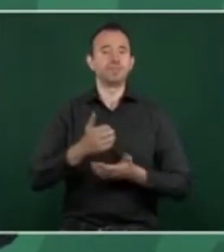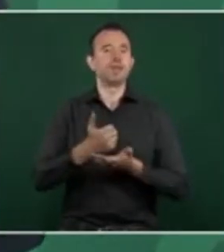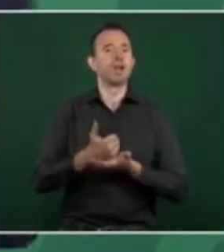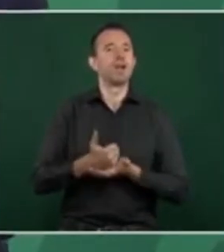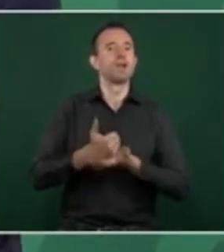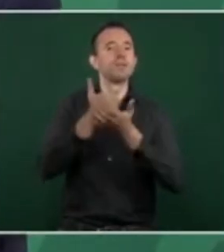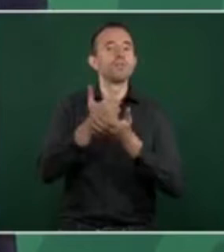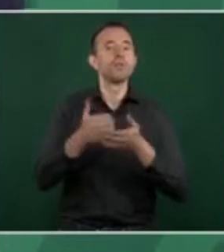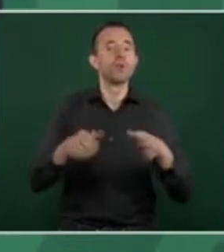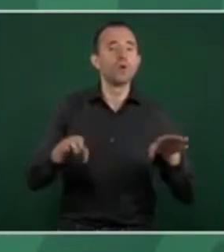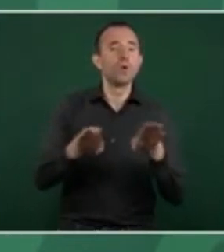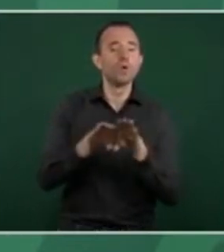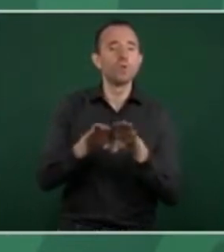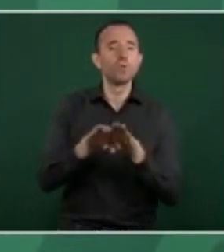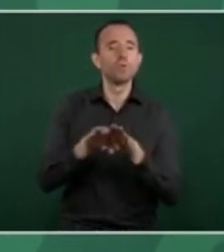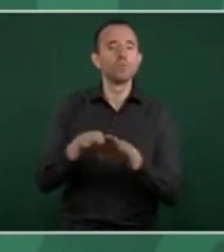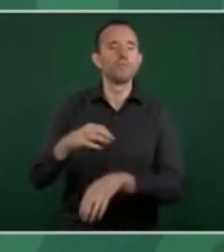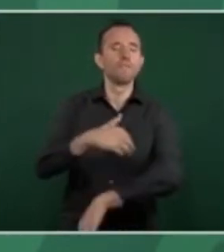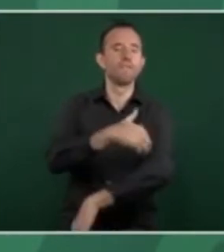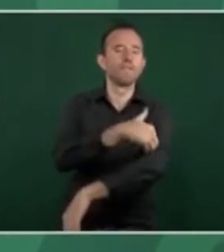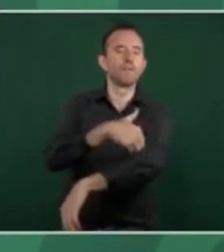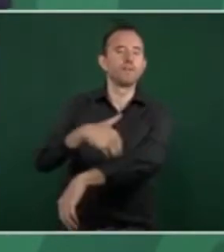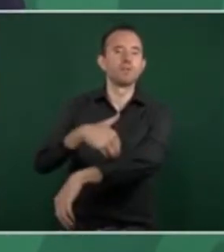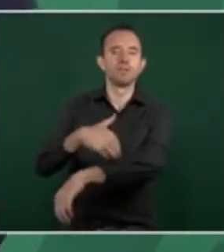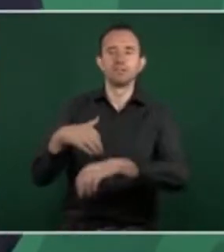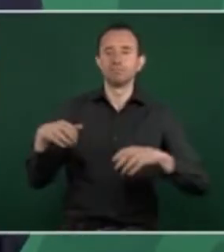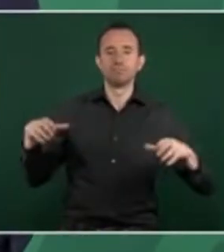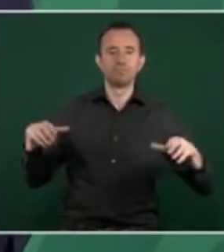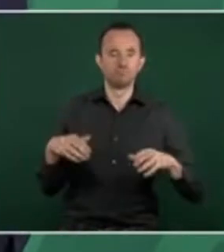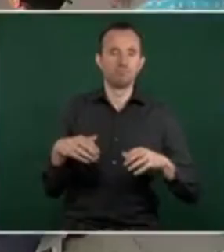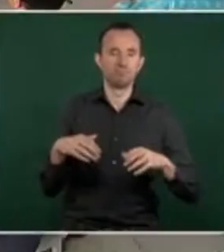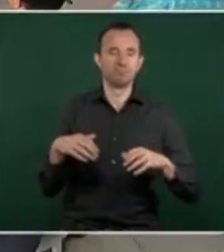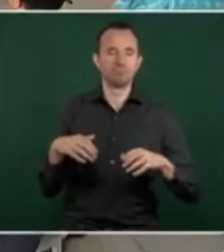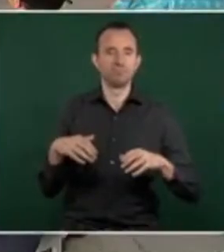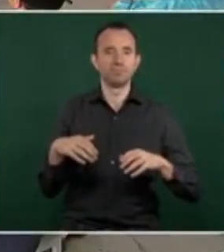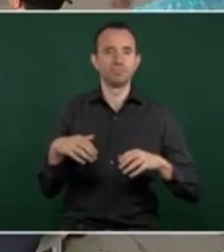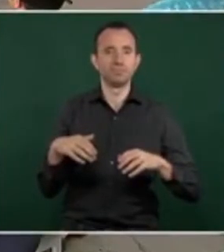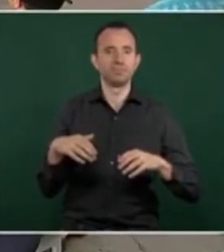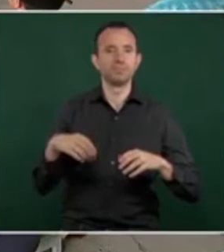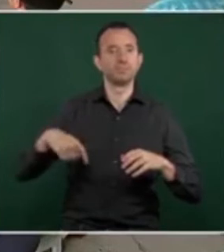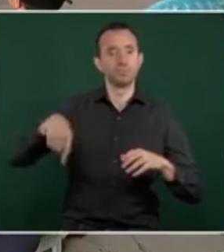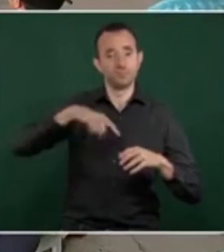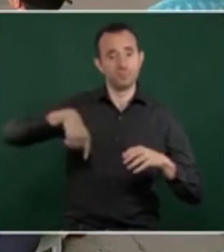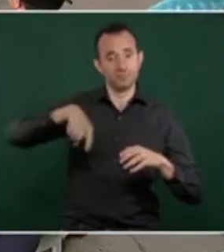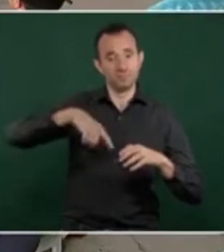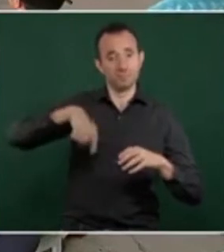En que en la familia integrada se transmiten valores.